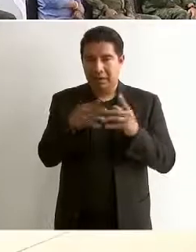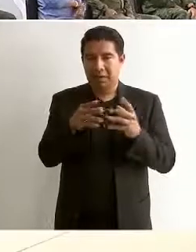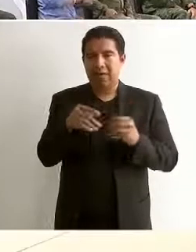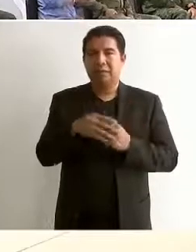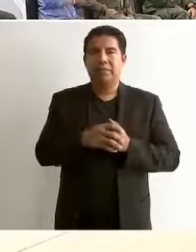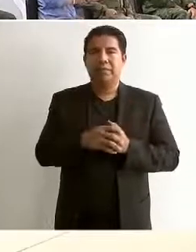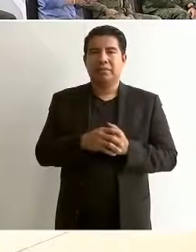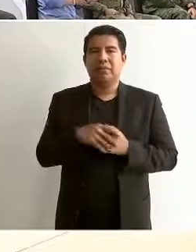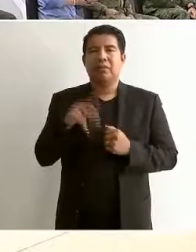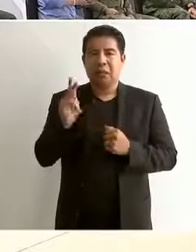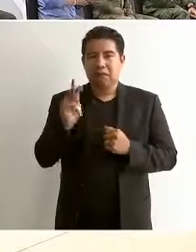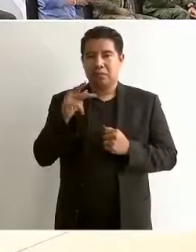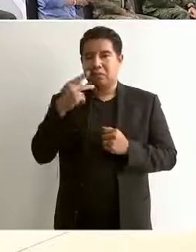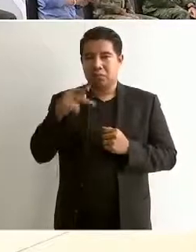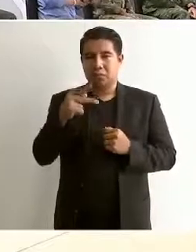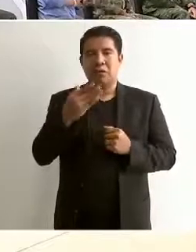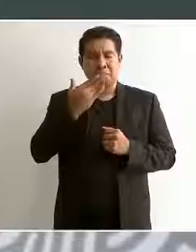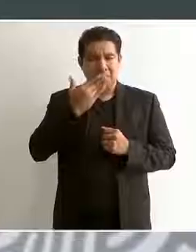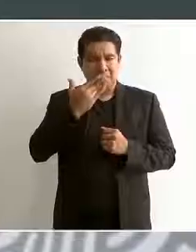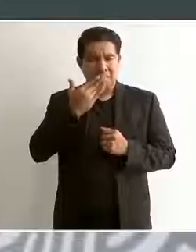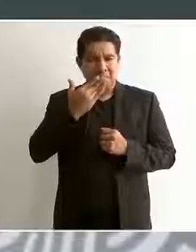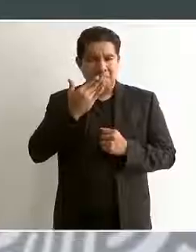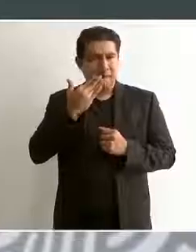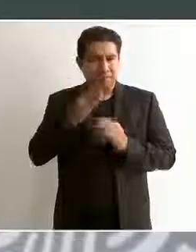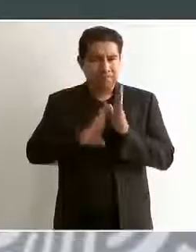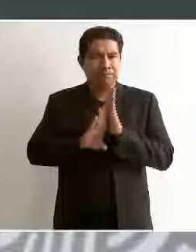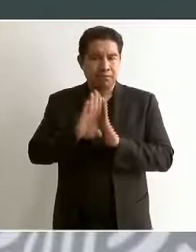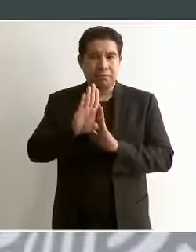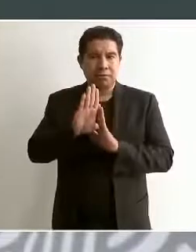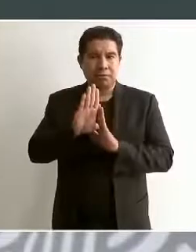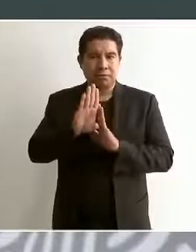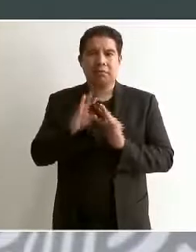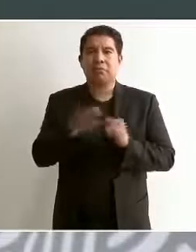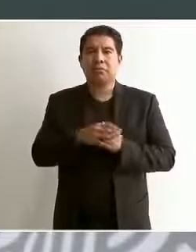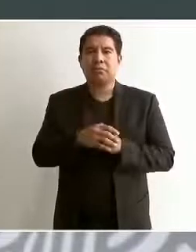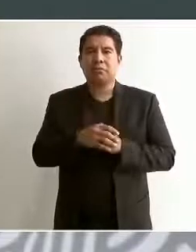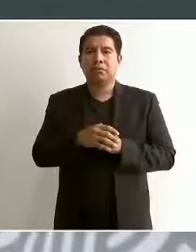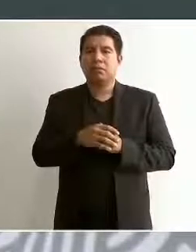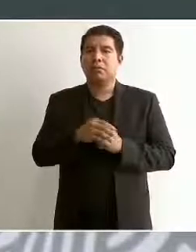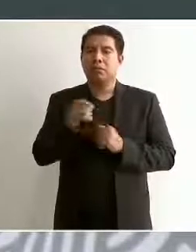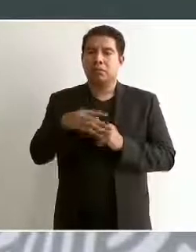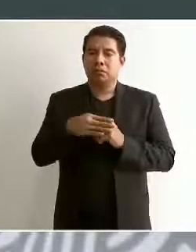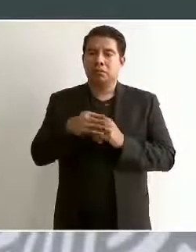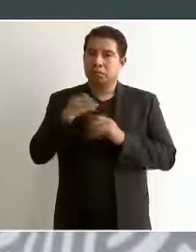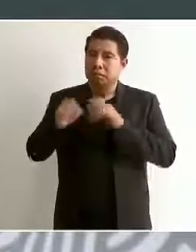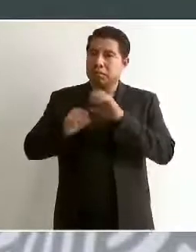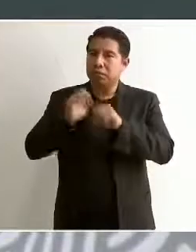y lo están haciendo muy bien los resultados que tenemos